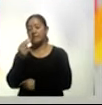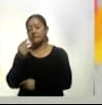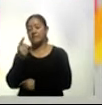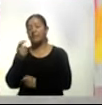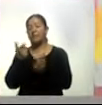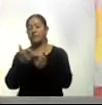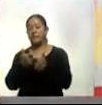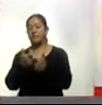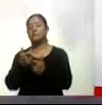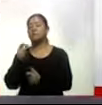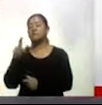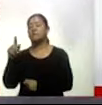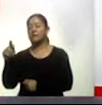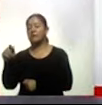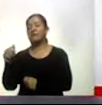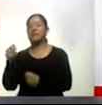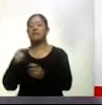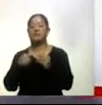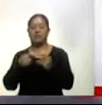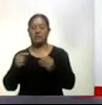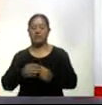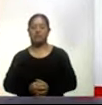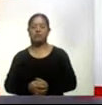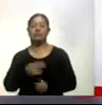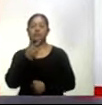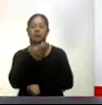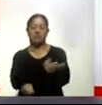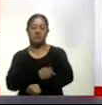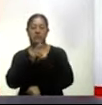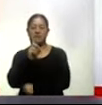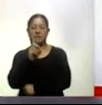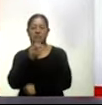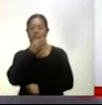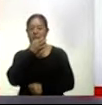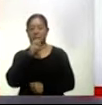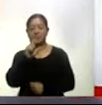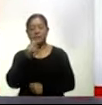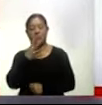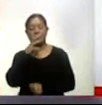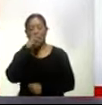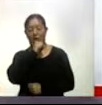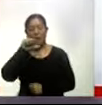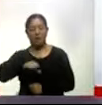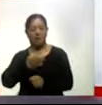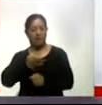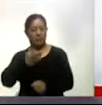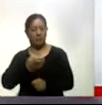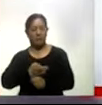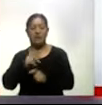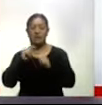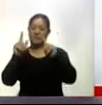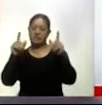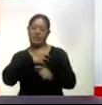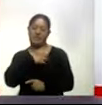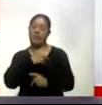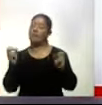centavos ya son las 2 de la tarde con 30 minutos 24 grados la temperatura en Tlaxcala capital ya nos